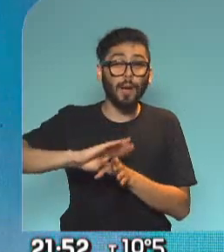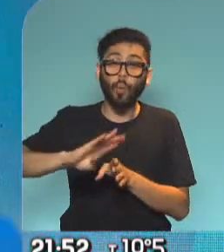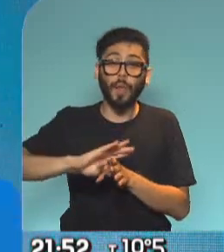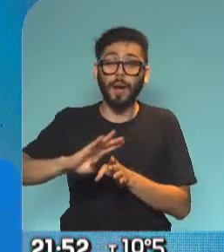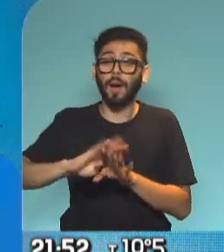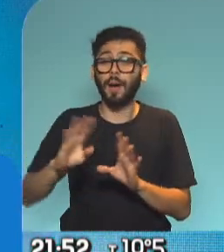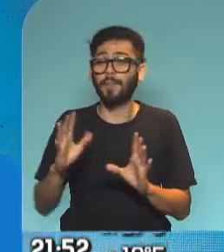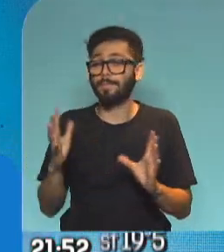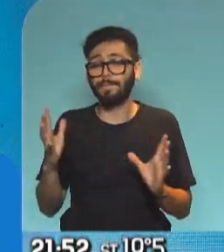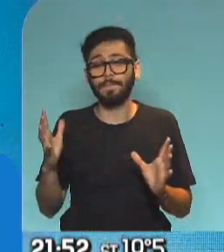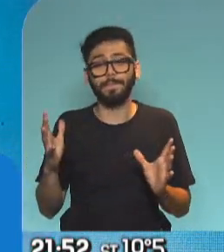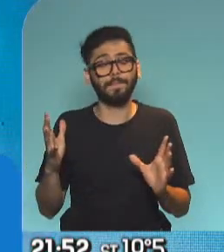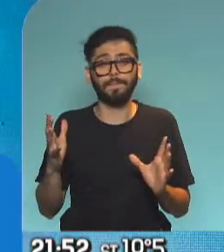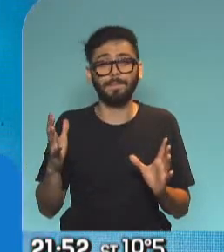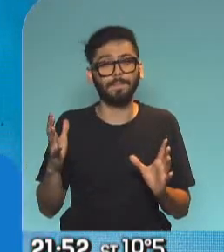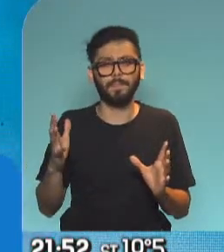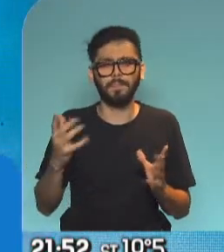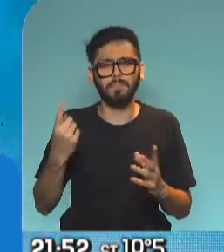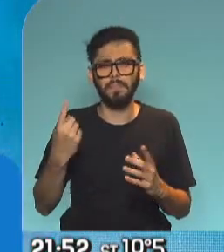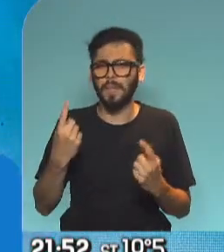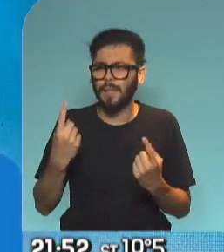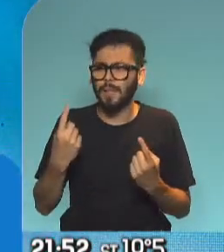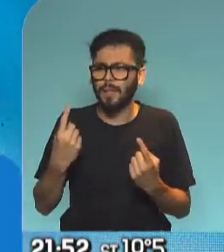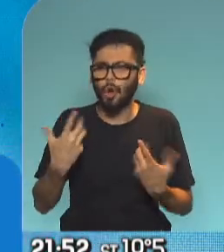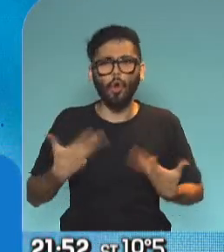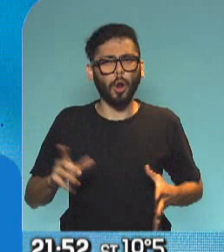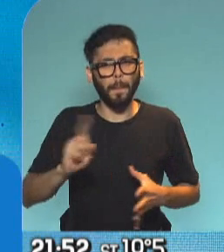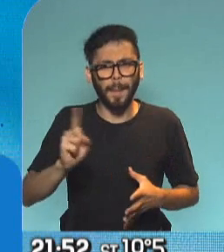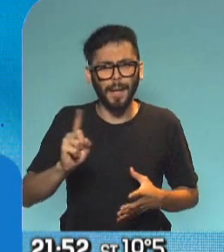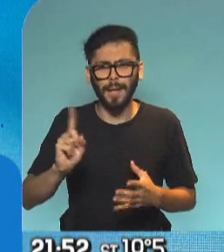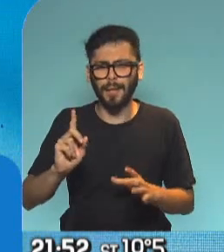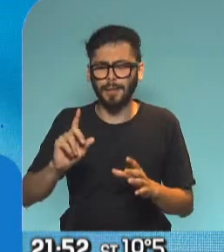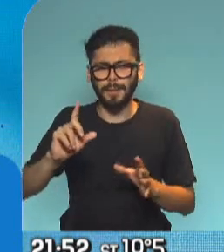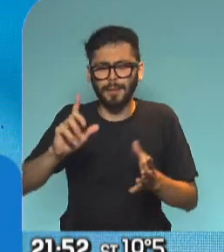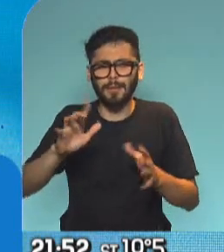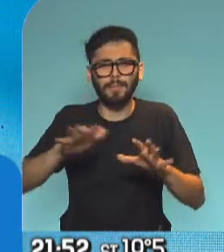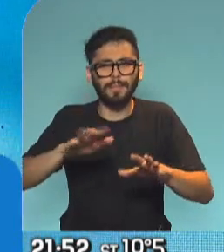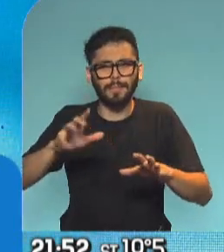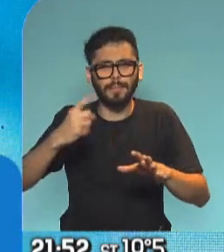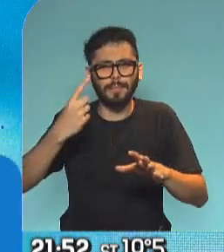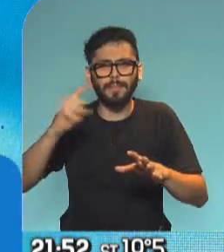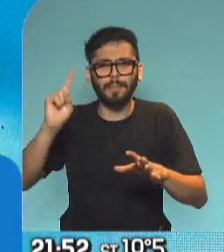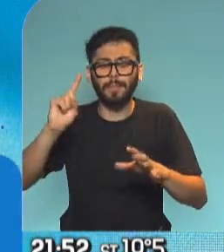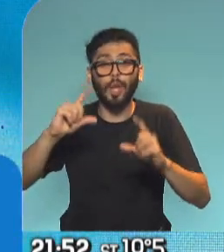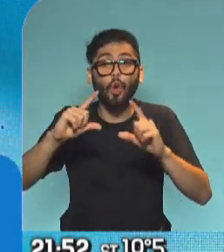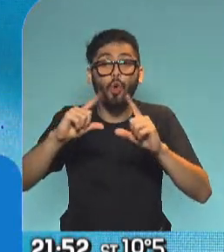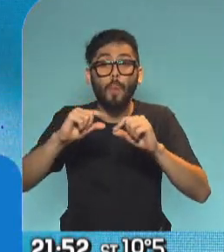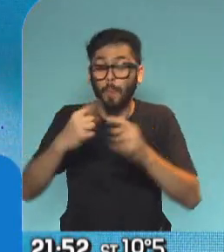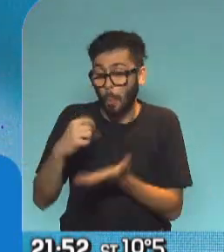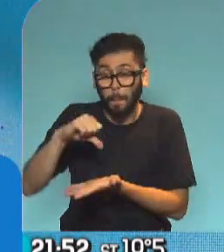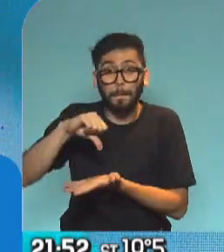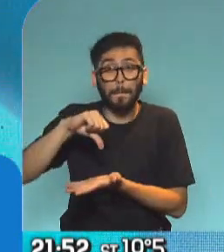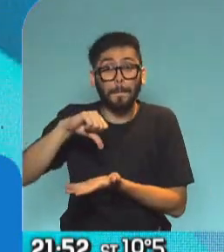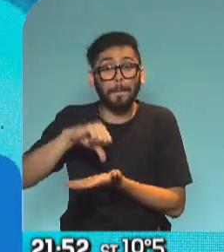atípico, inédito y con unas cifras imposibles para un país.